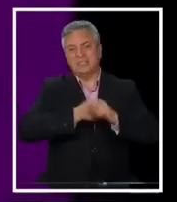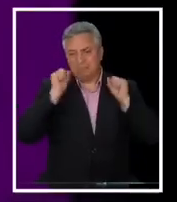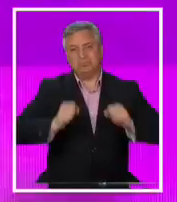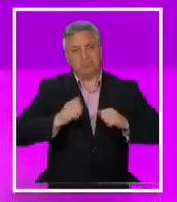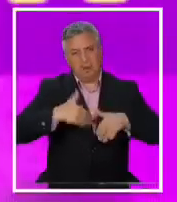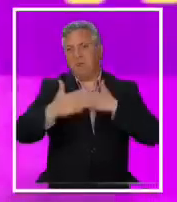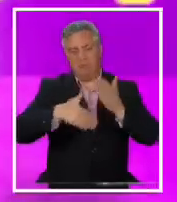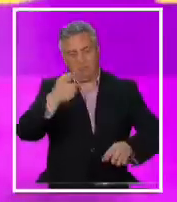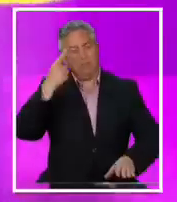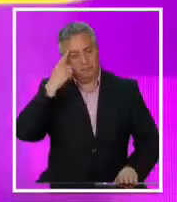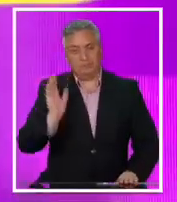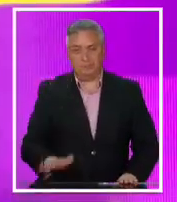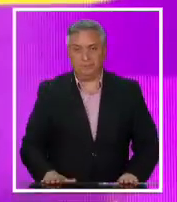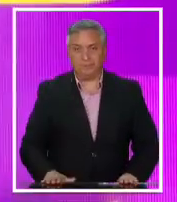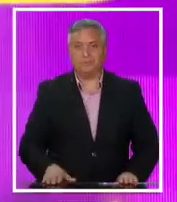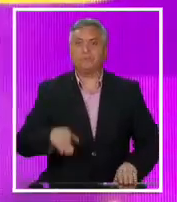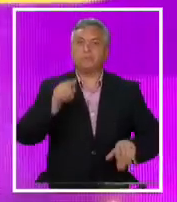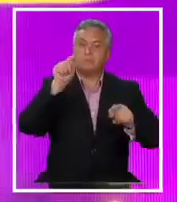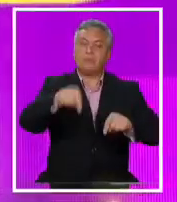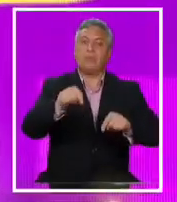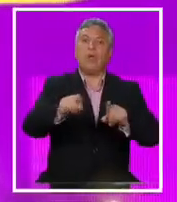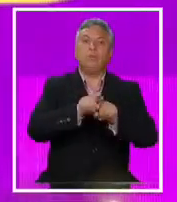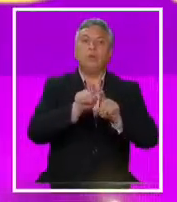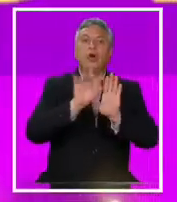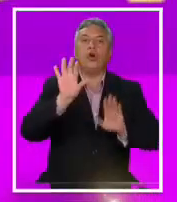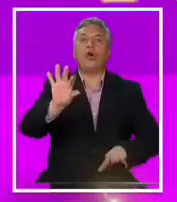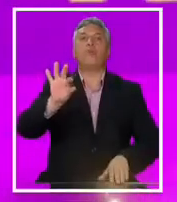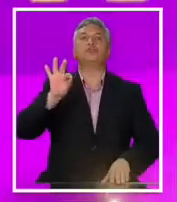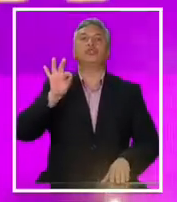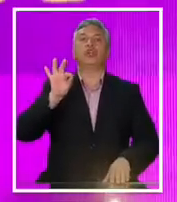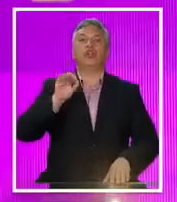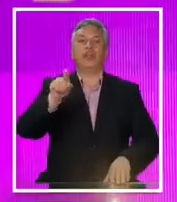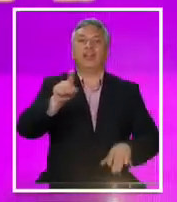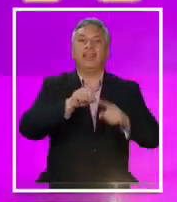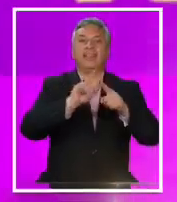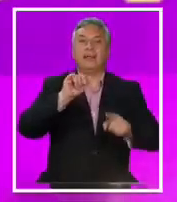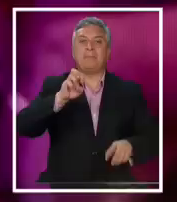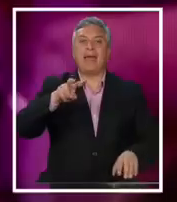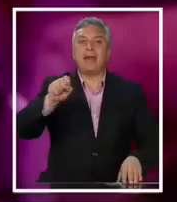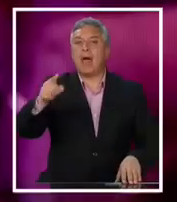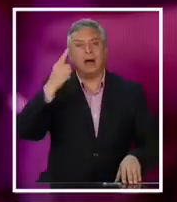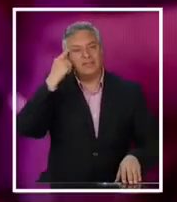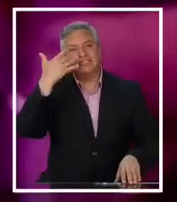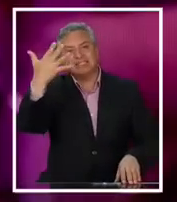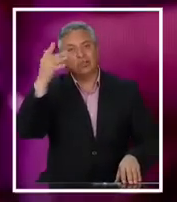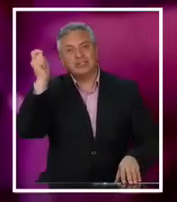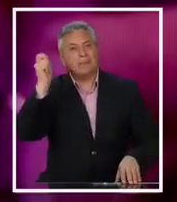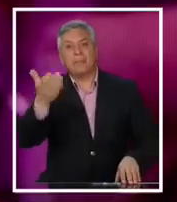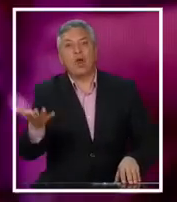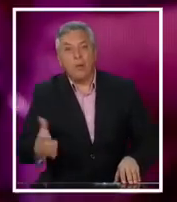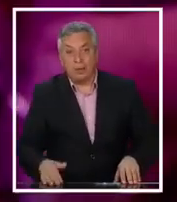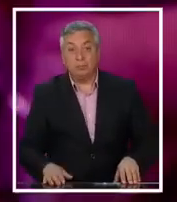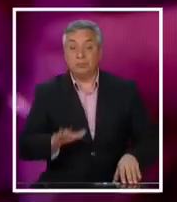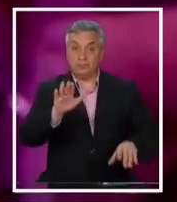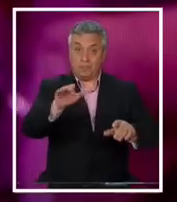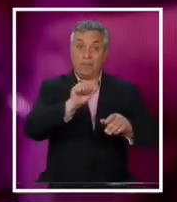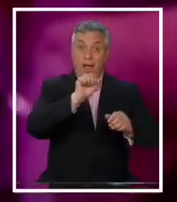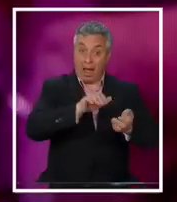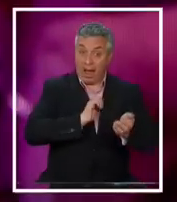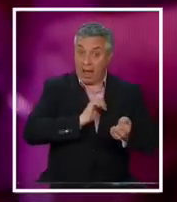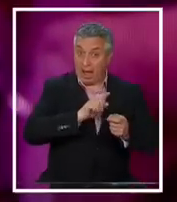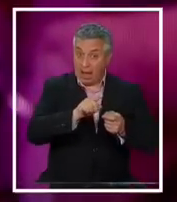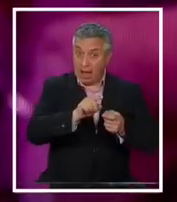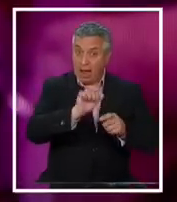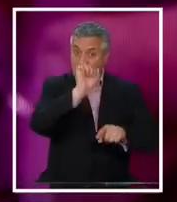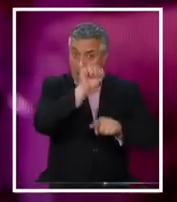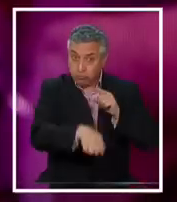capaces de resolver esto. En el caso de que gane la opción de Jimena, rechazo. Invítenos a pensar el 5 de septiembre. Mira, la diferencia entre el apruebo y el rechazo